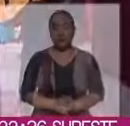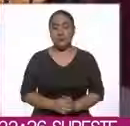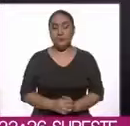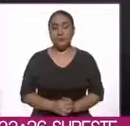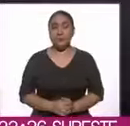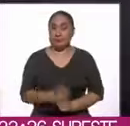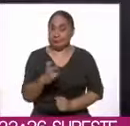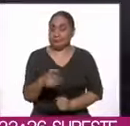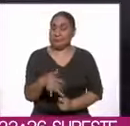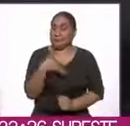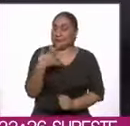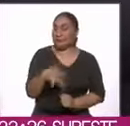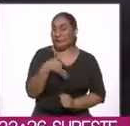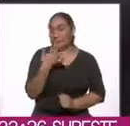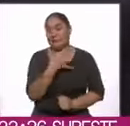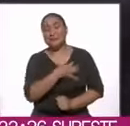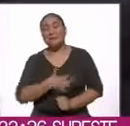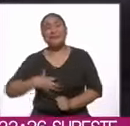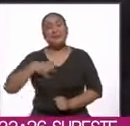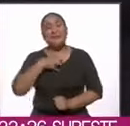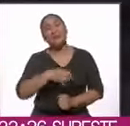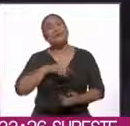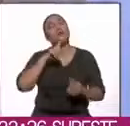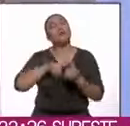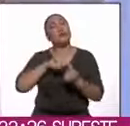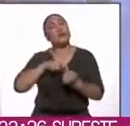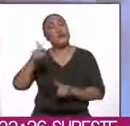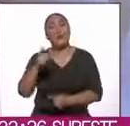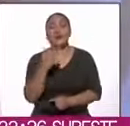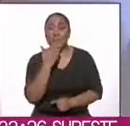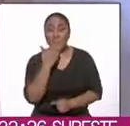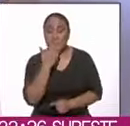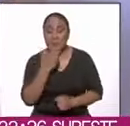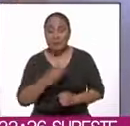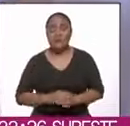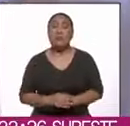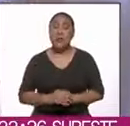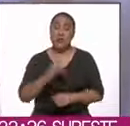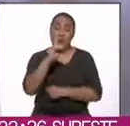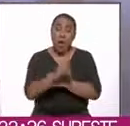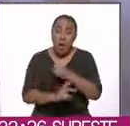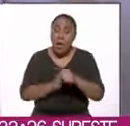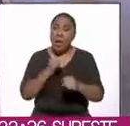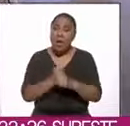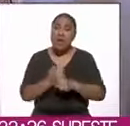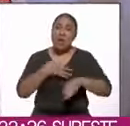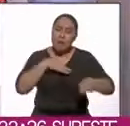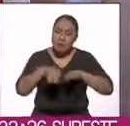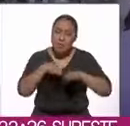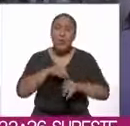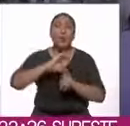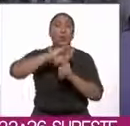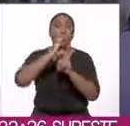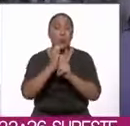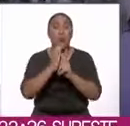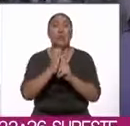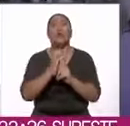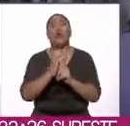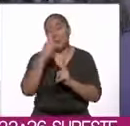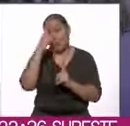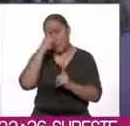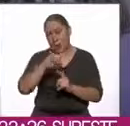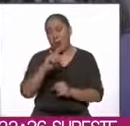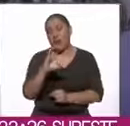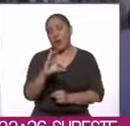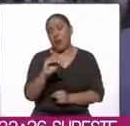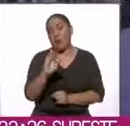Hubo motivos de sobra para celebrar en Sonora. Después de dos años de trabajo, la Comisión Federal para la Protección